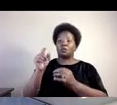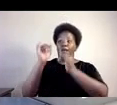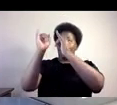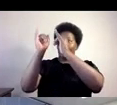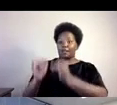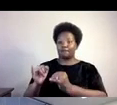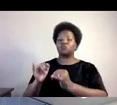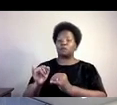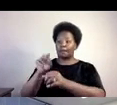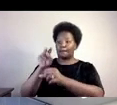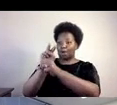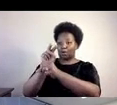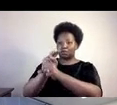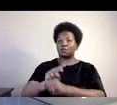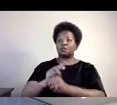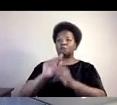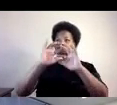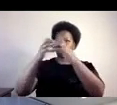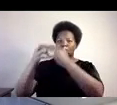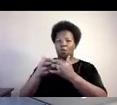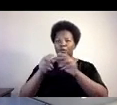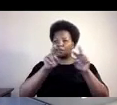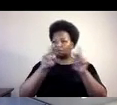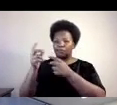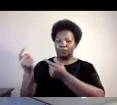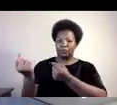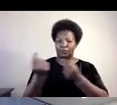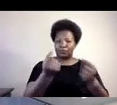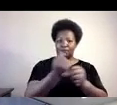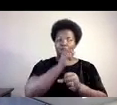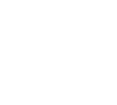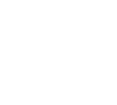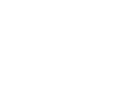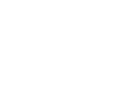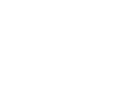individuos que están apoyando en este tipo de equipos.